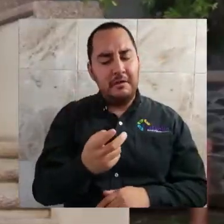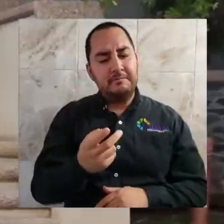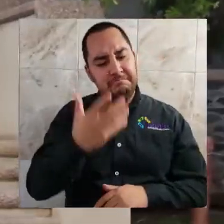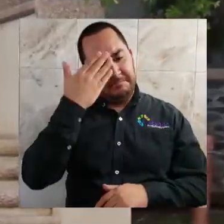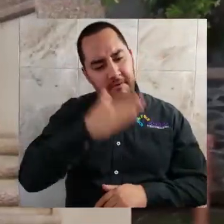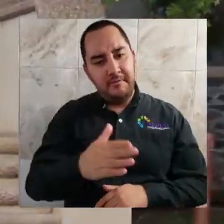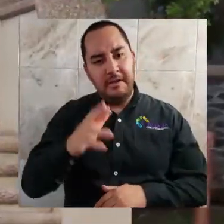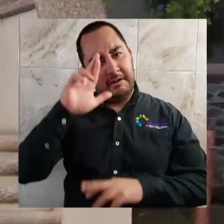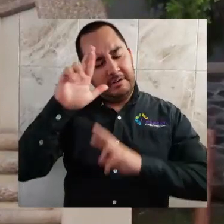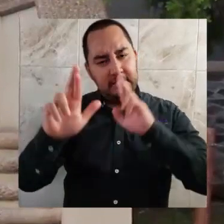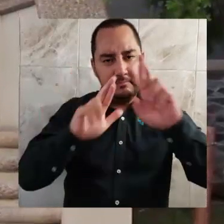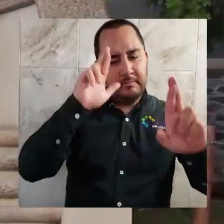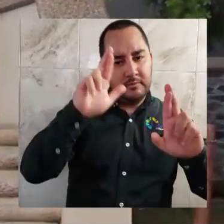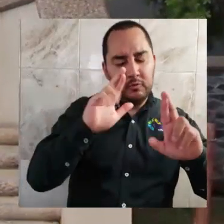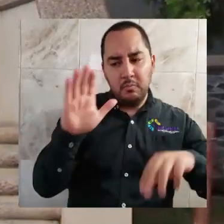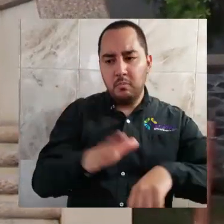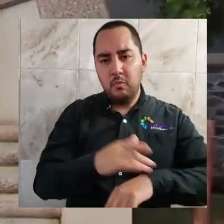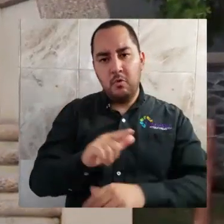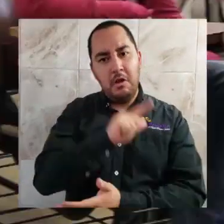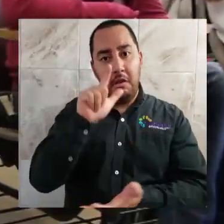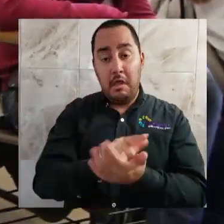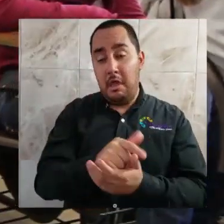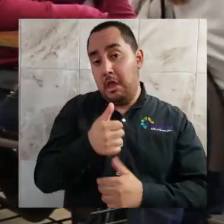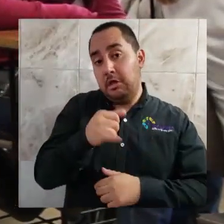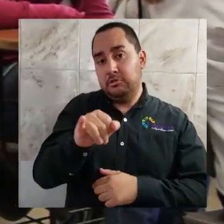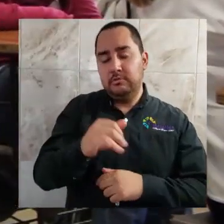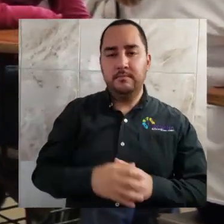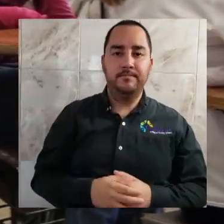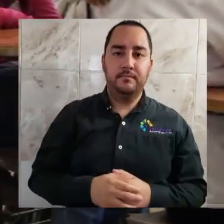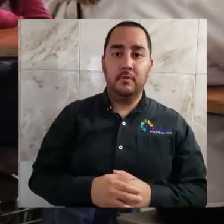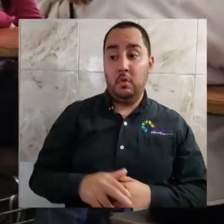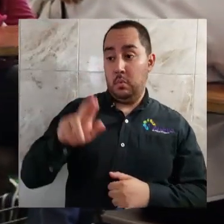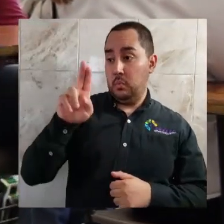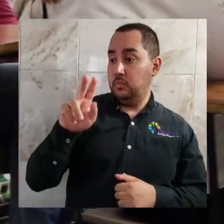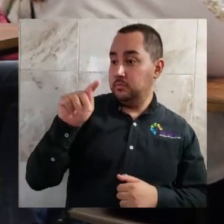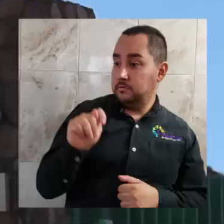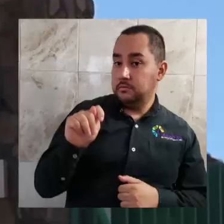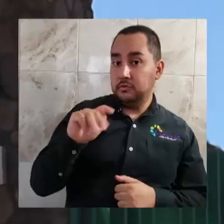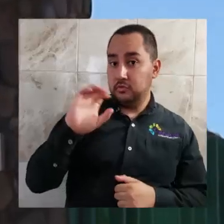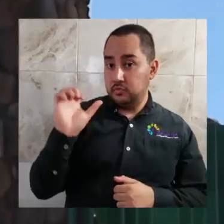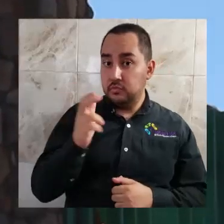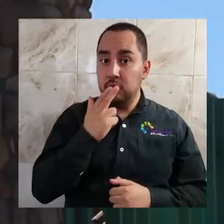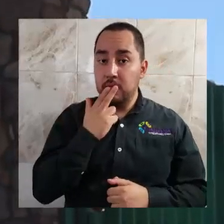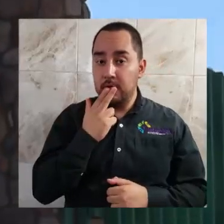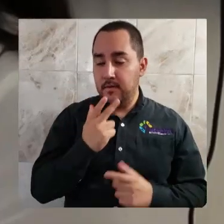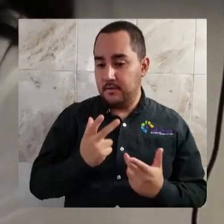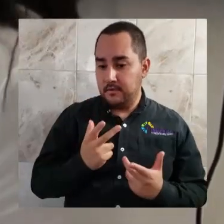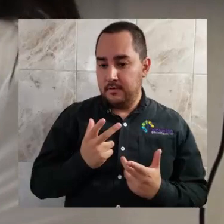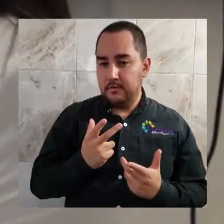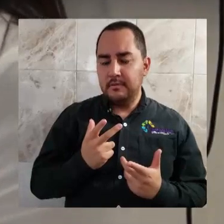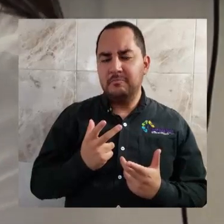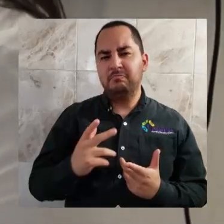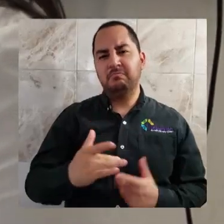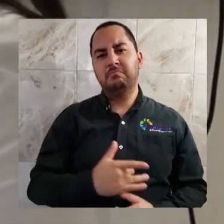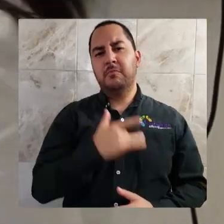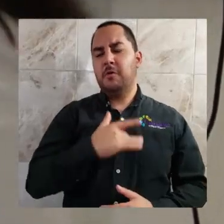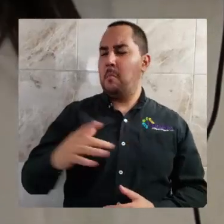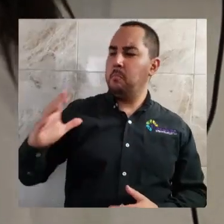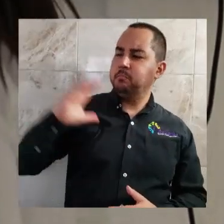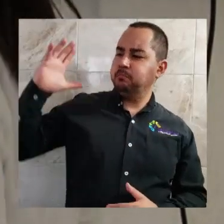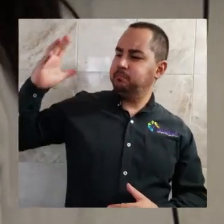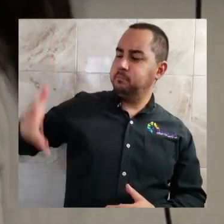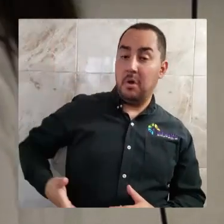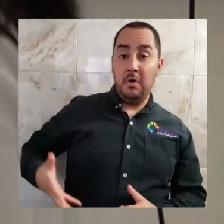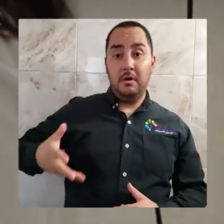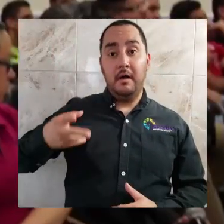y son respetuosos de las disposiciones legales por las que se implementó. La Universidad Tecnológica de Chihuahua